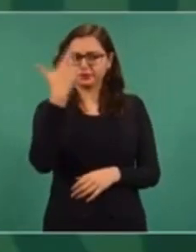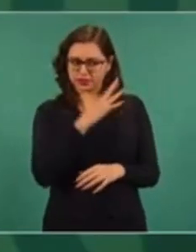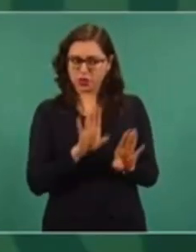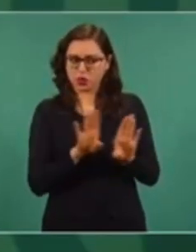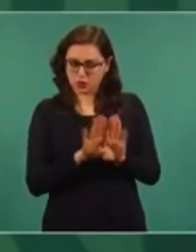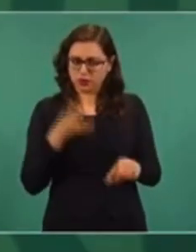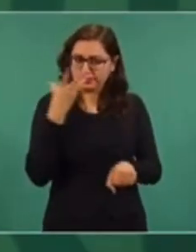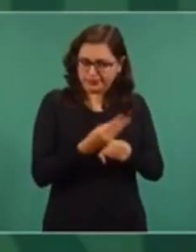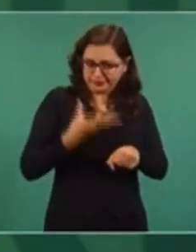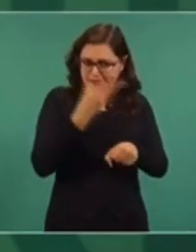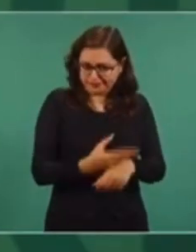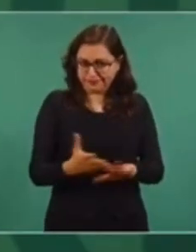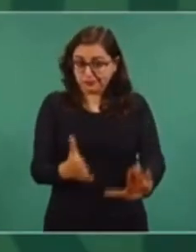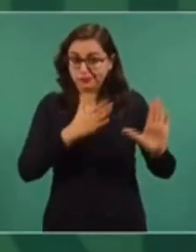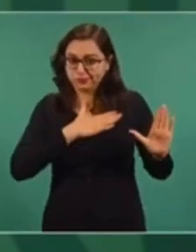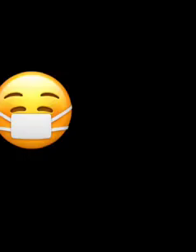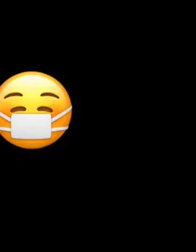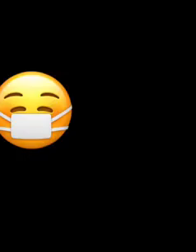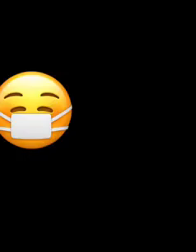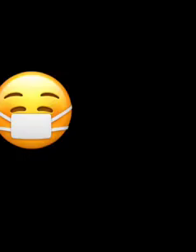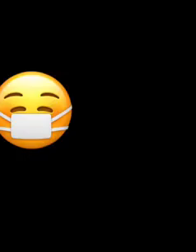compromiso de que no haya aumentos en los precios.